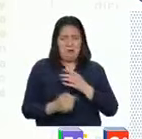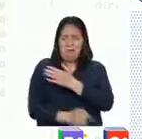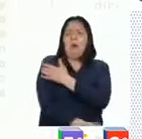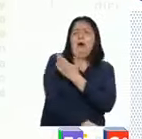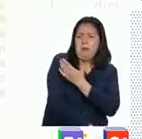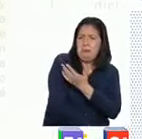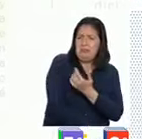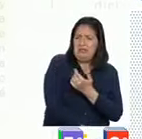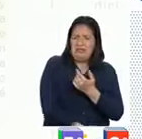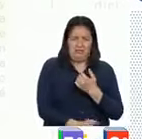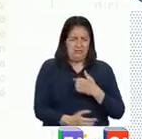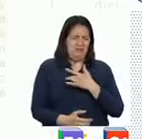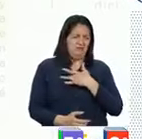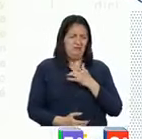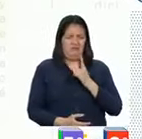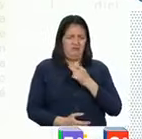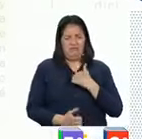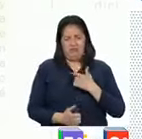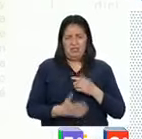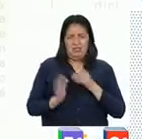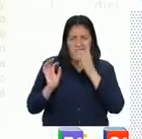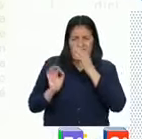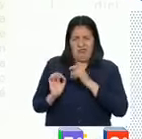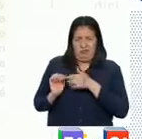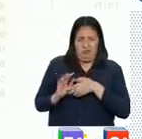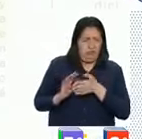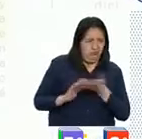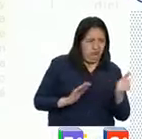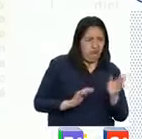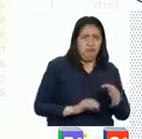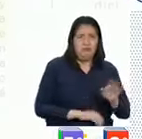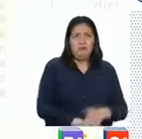empujó. Me sentí incómodo y decidí alejarme.